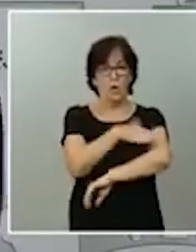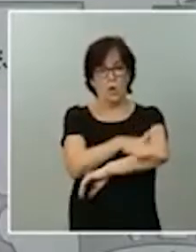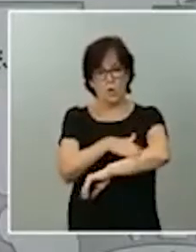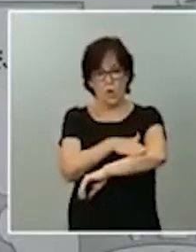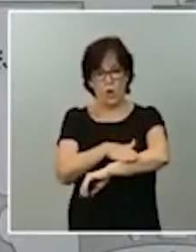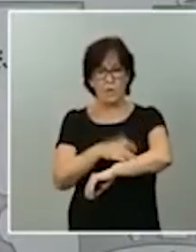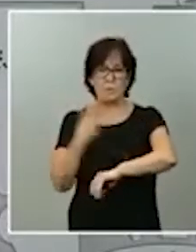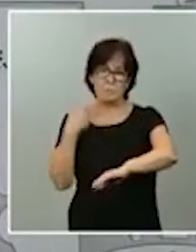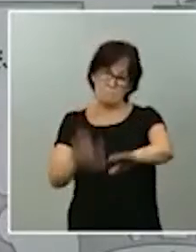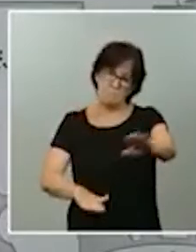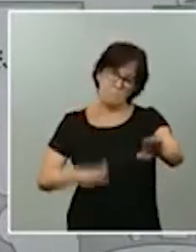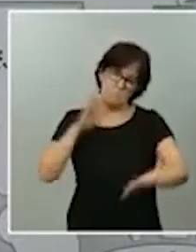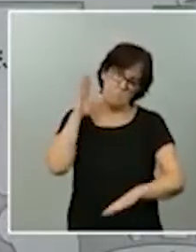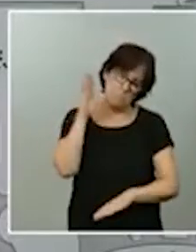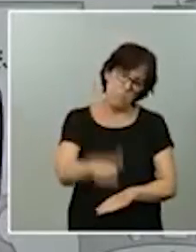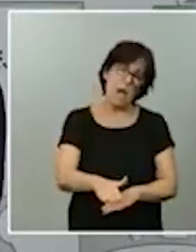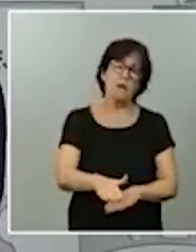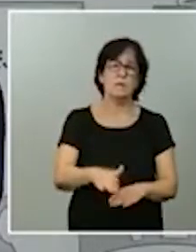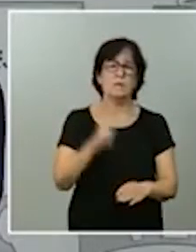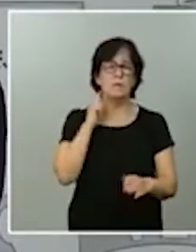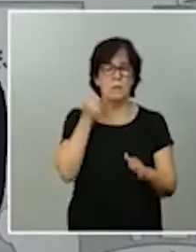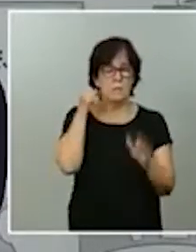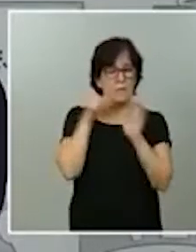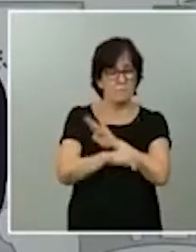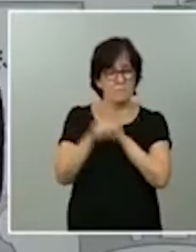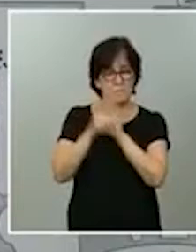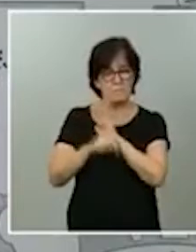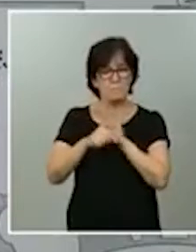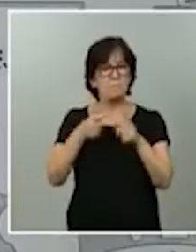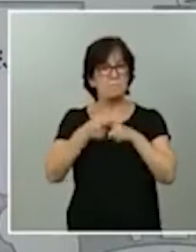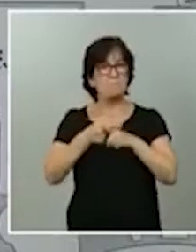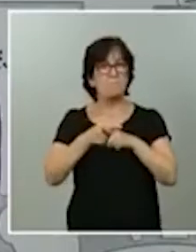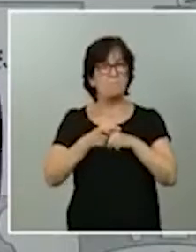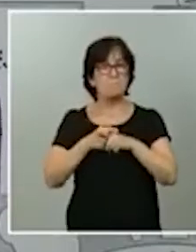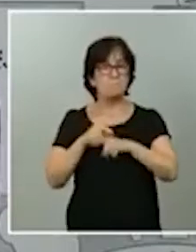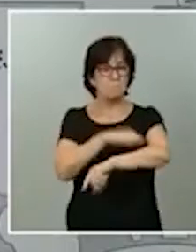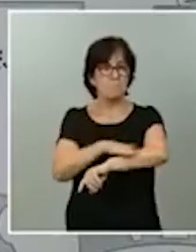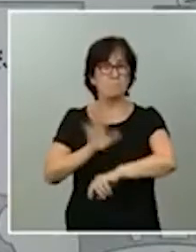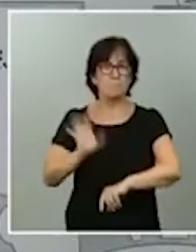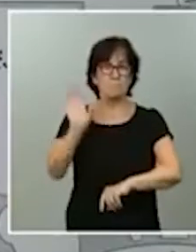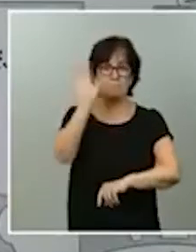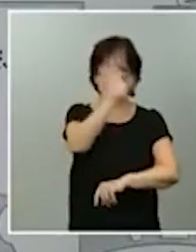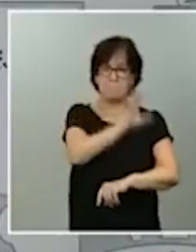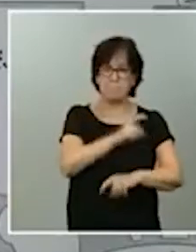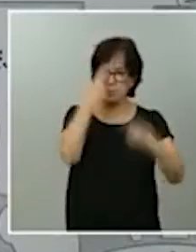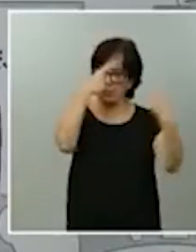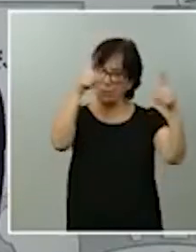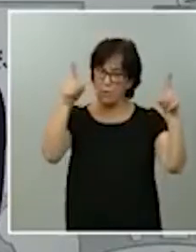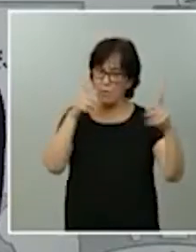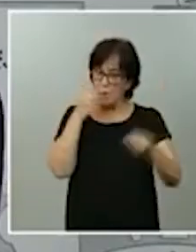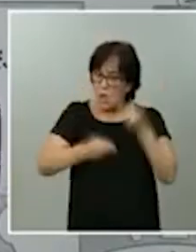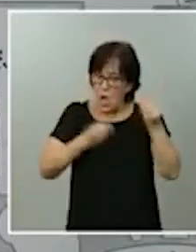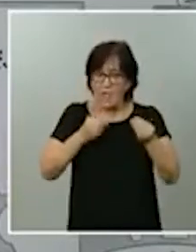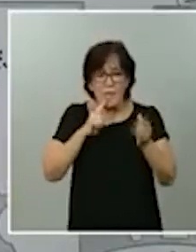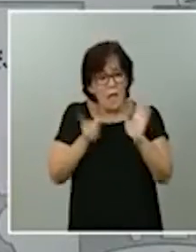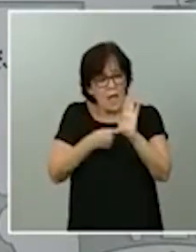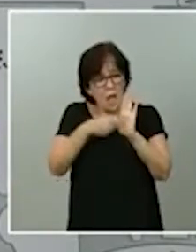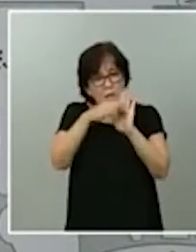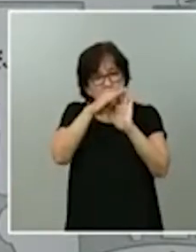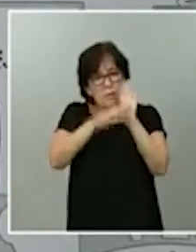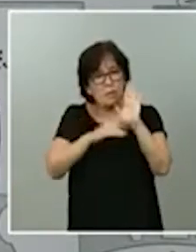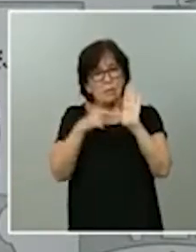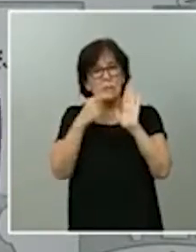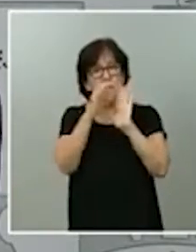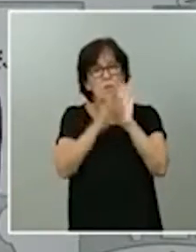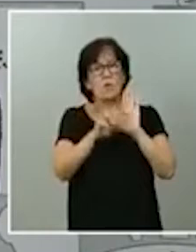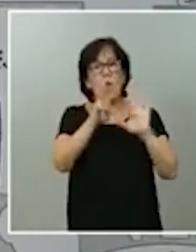en esa profundización de la co-gobernanza y sean las comunidades autónomas las que… Porque, además, así lo establece la ley orgánica del 81